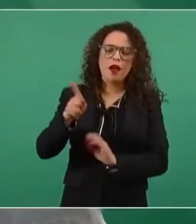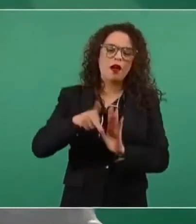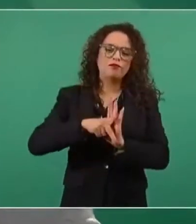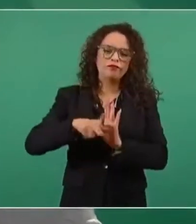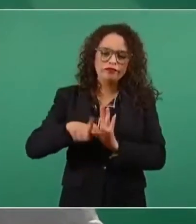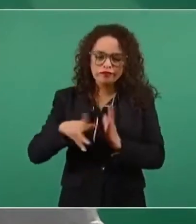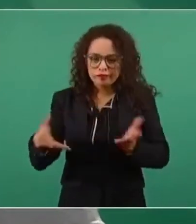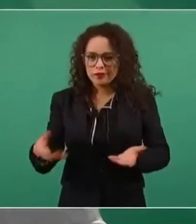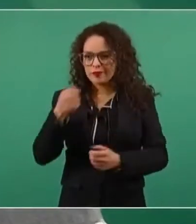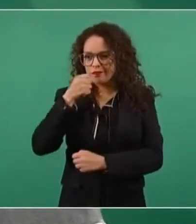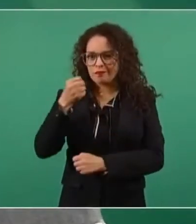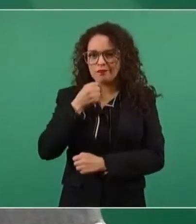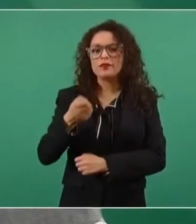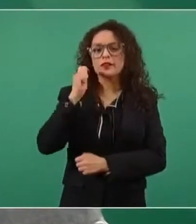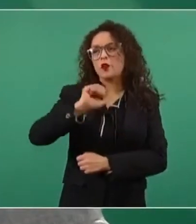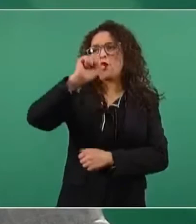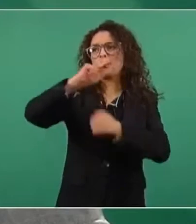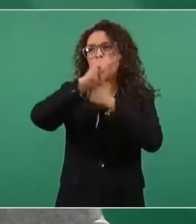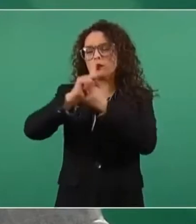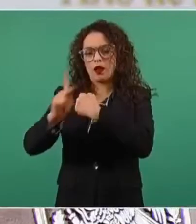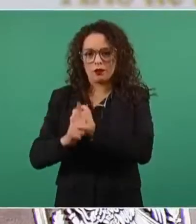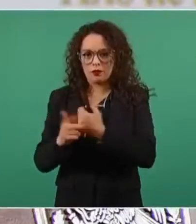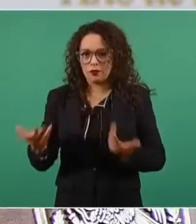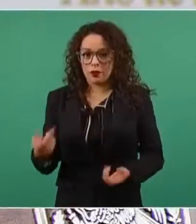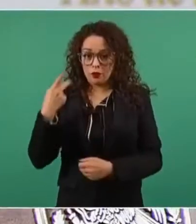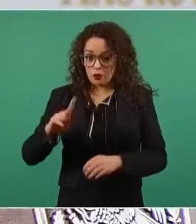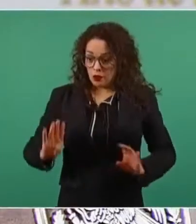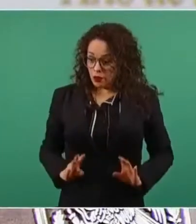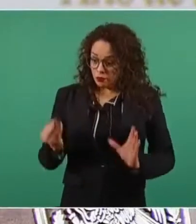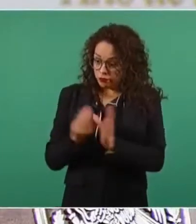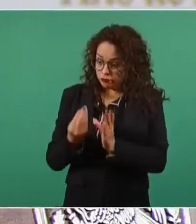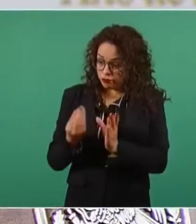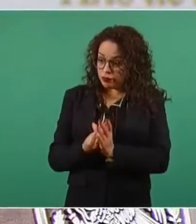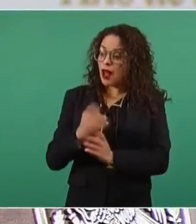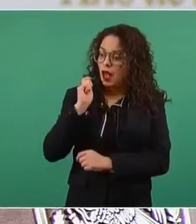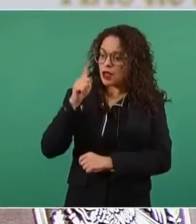en los tiempos actuales por la objetividad